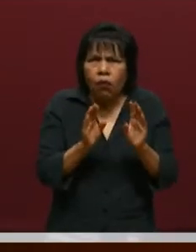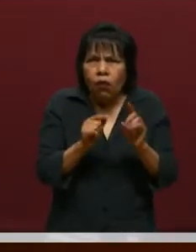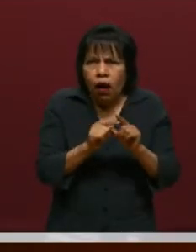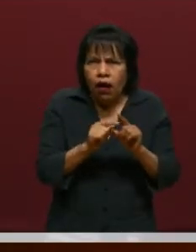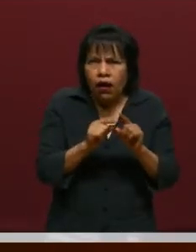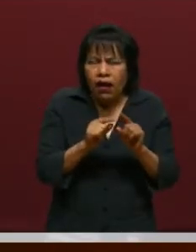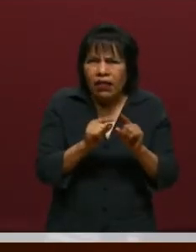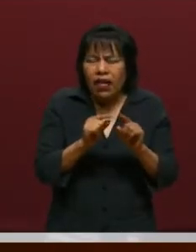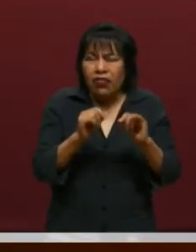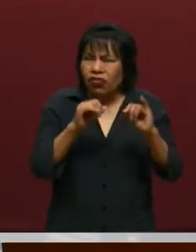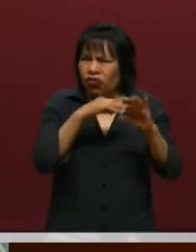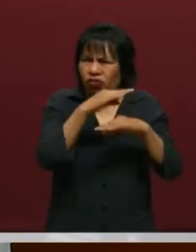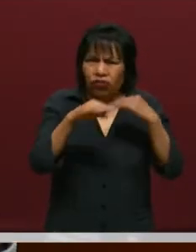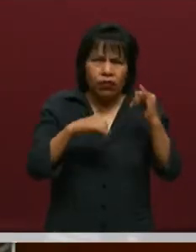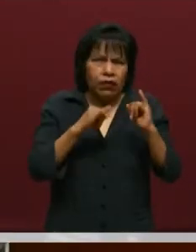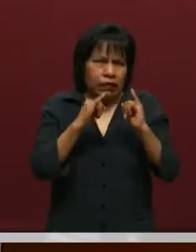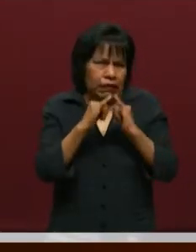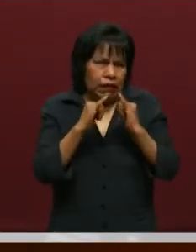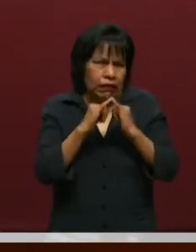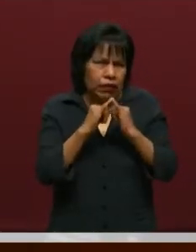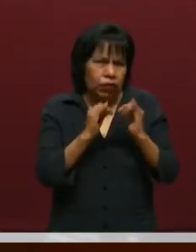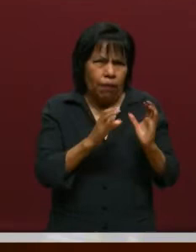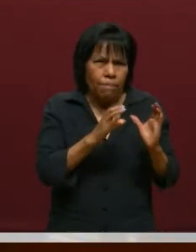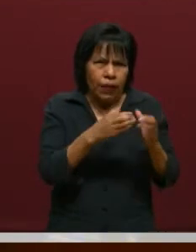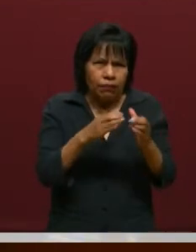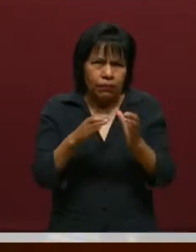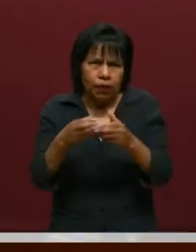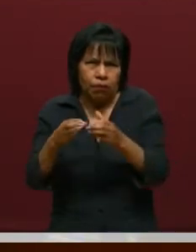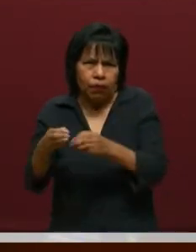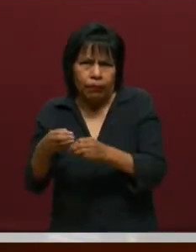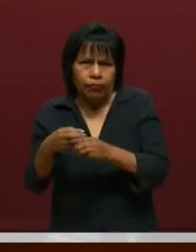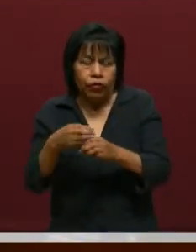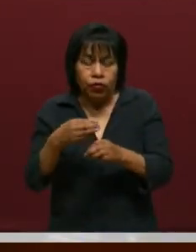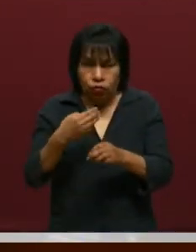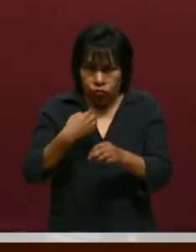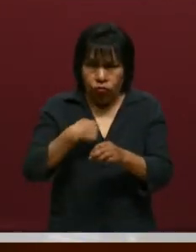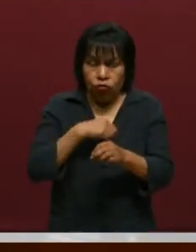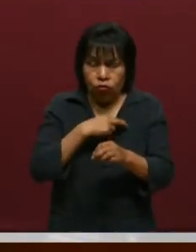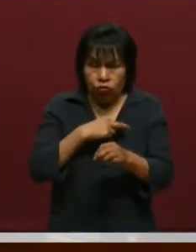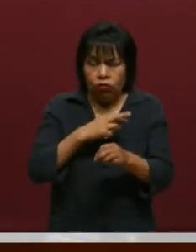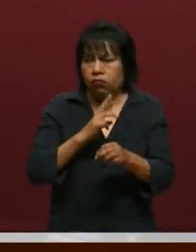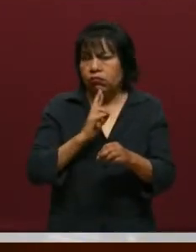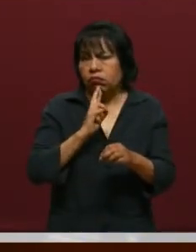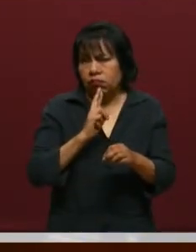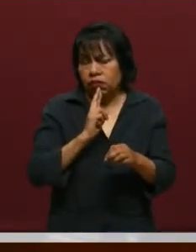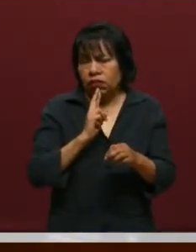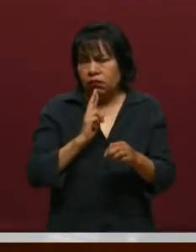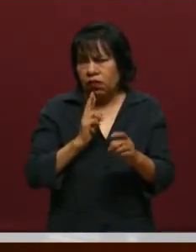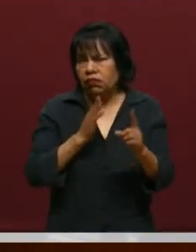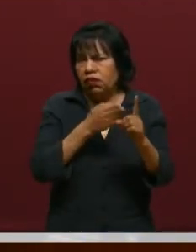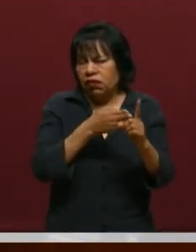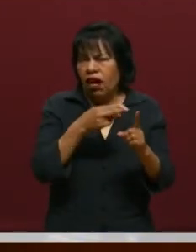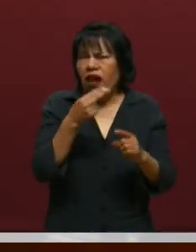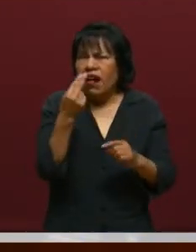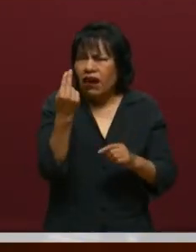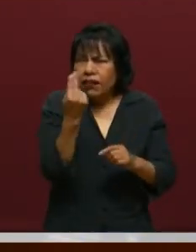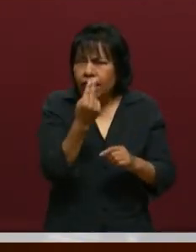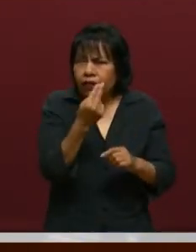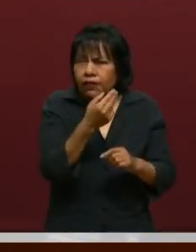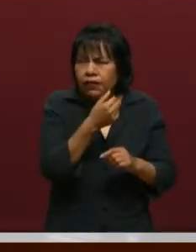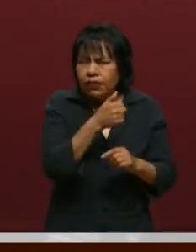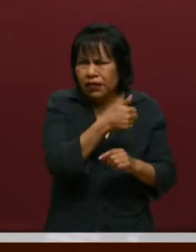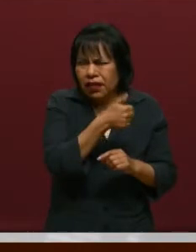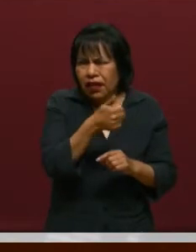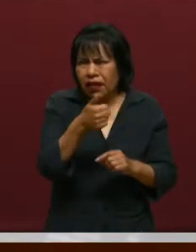a través de las instituciones de educación superior, nosotros podamos dar solución a los retos, a las necesidades de la